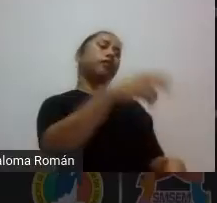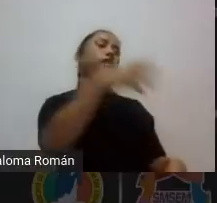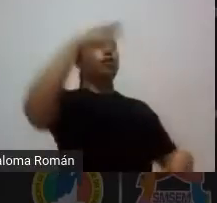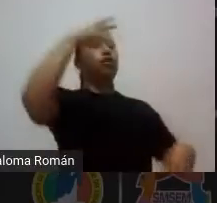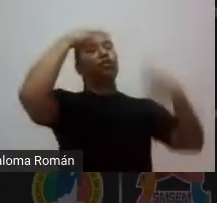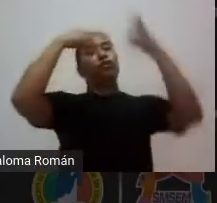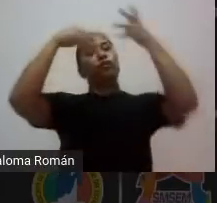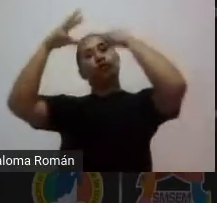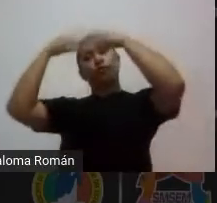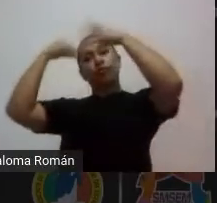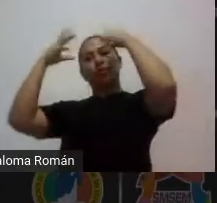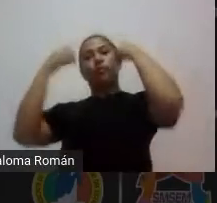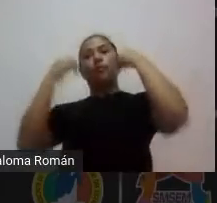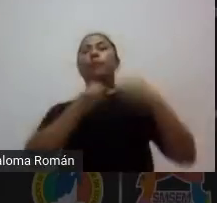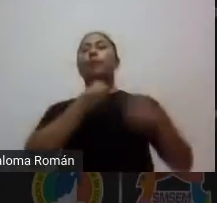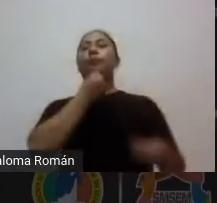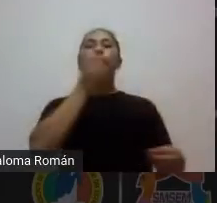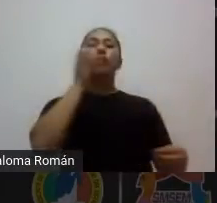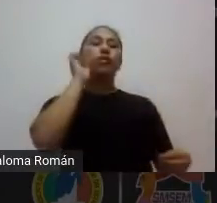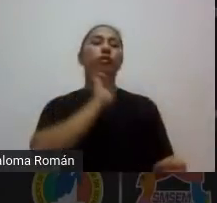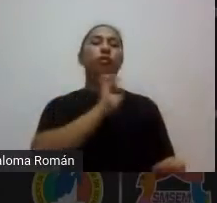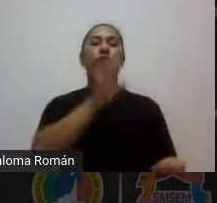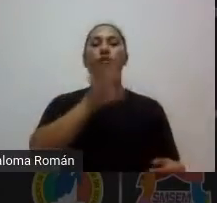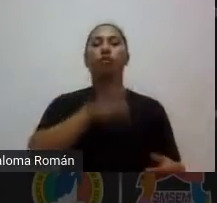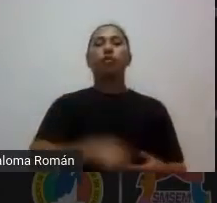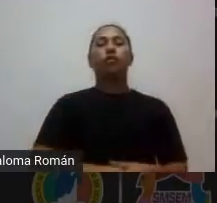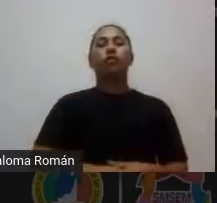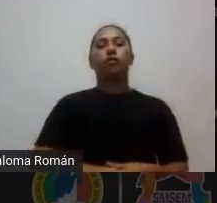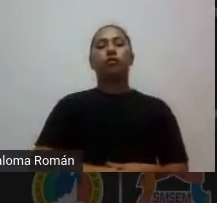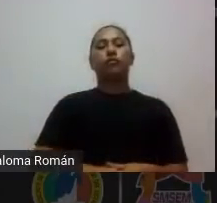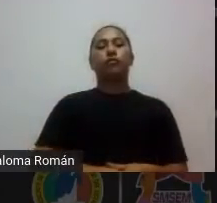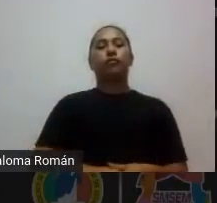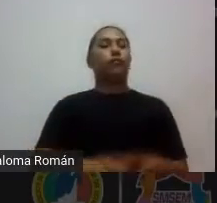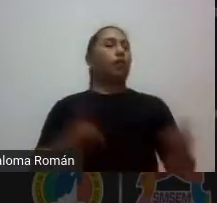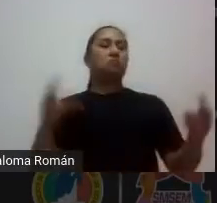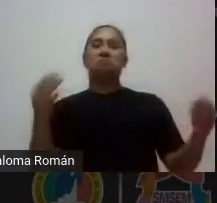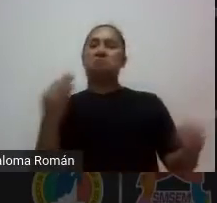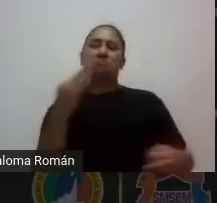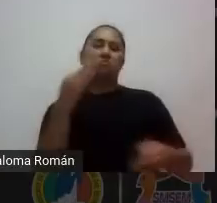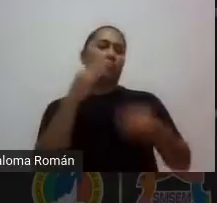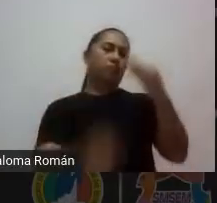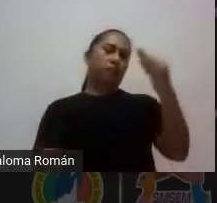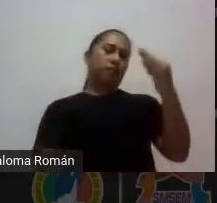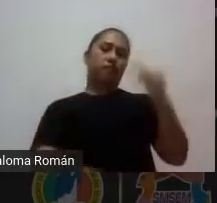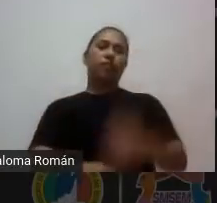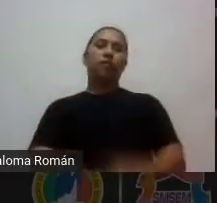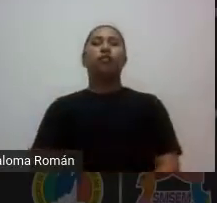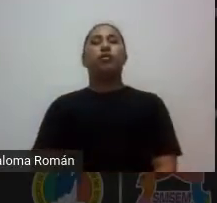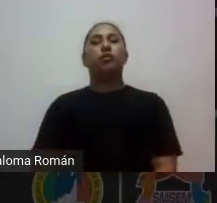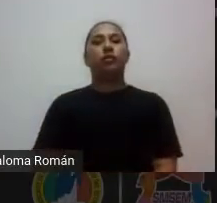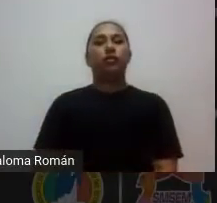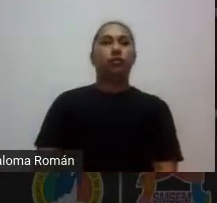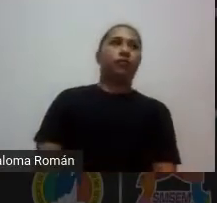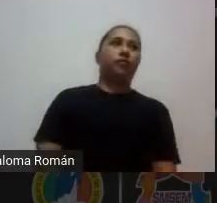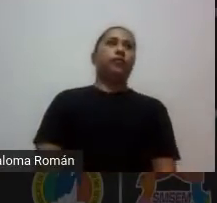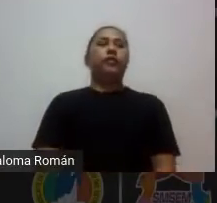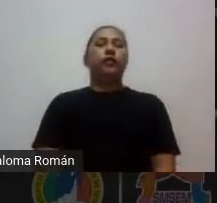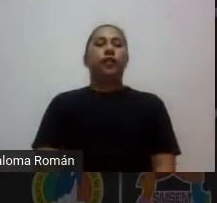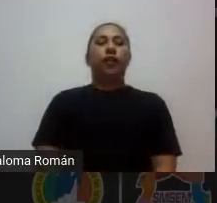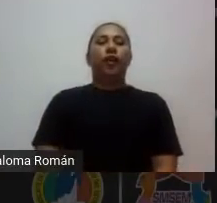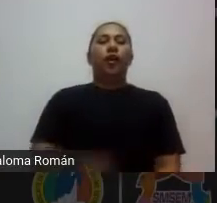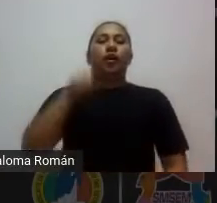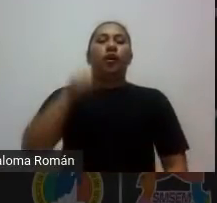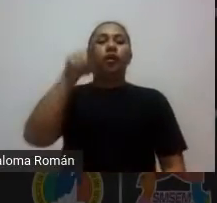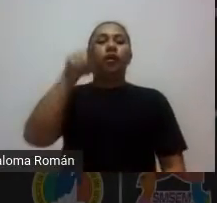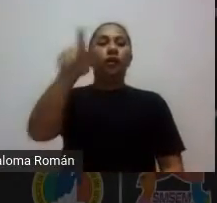generado el grupo de alumnos y alumnos ese es el cierre el cierre es un momento así protocolario tú te conviertes